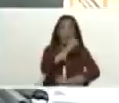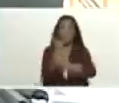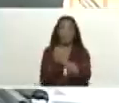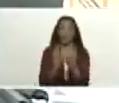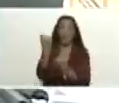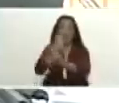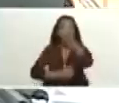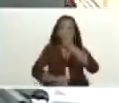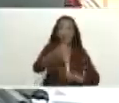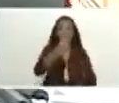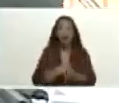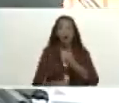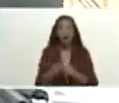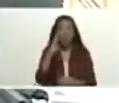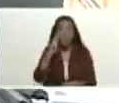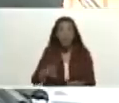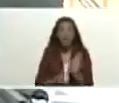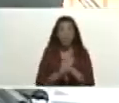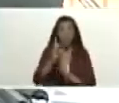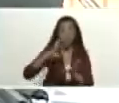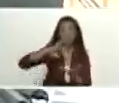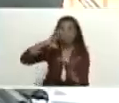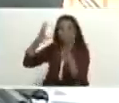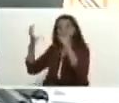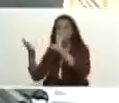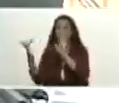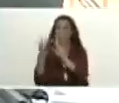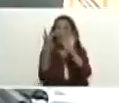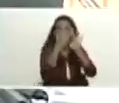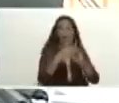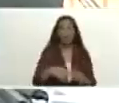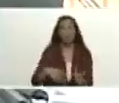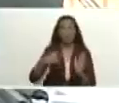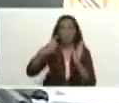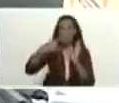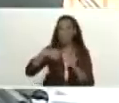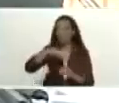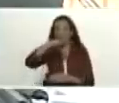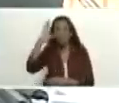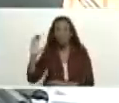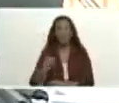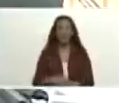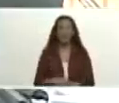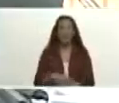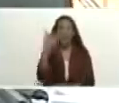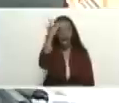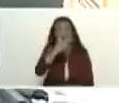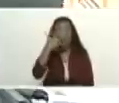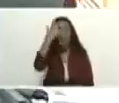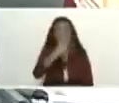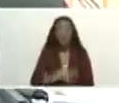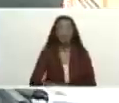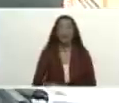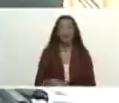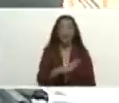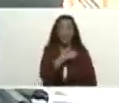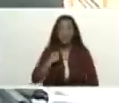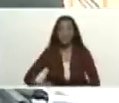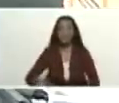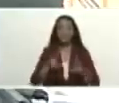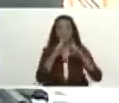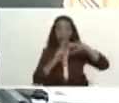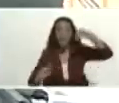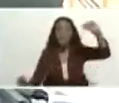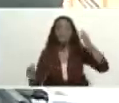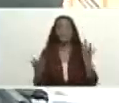mundo viendo como se articula Asia África y todas las regiones del mundo